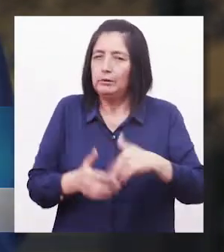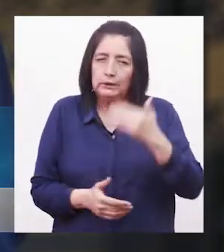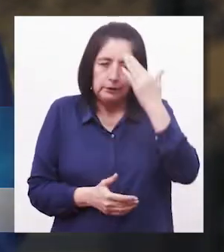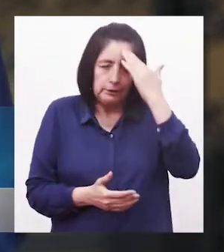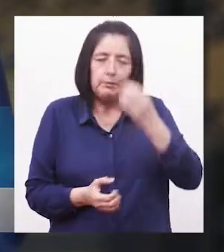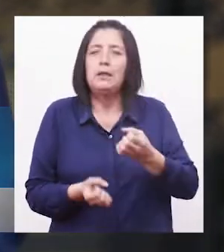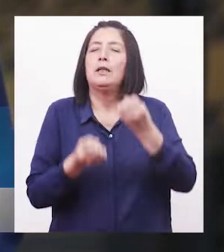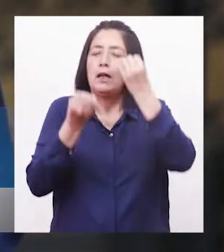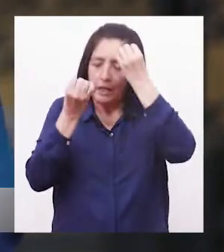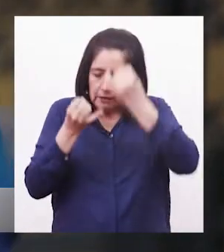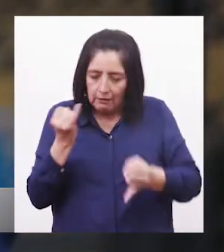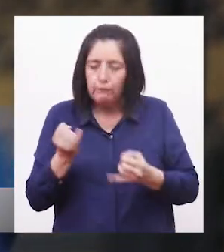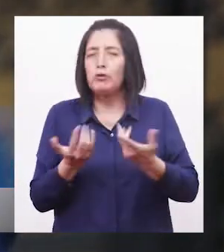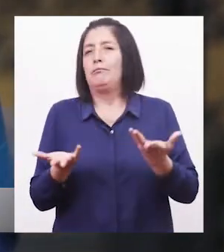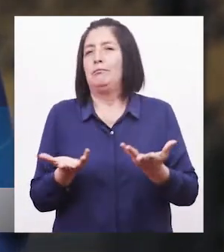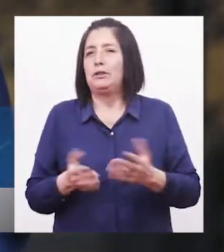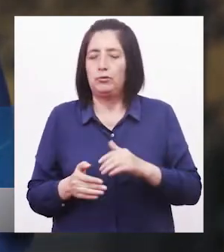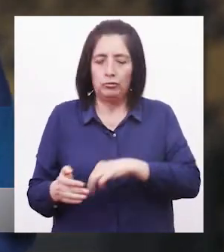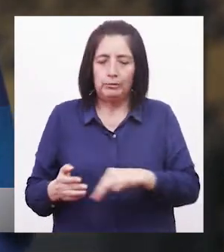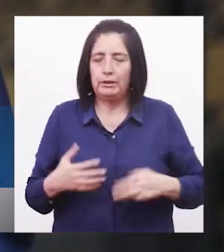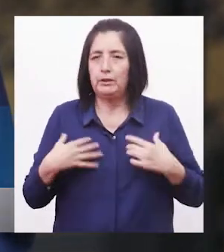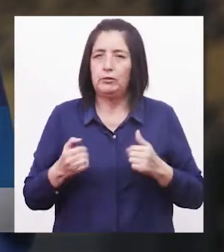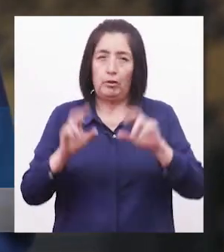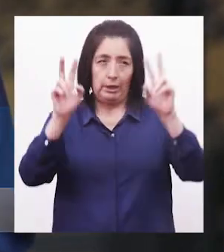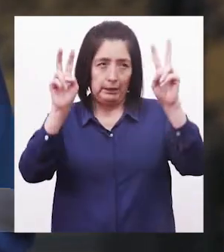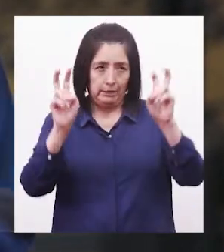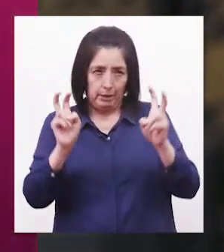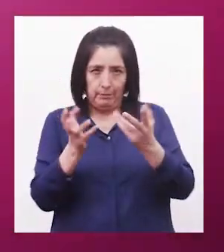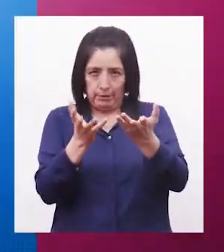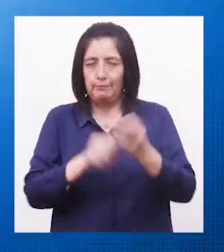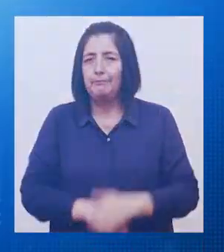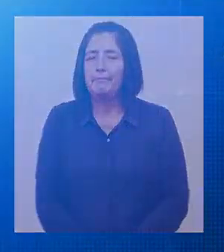última información del sector. A continuación vamos con nuestros titulares.